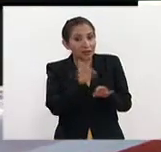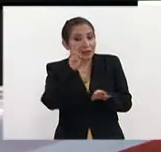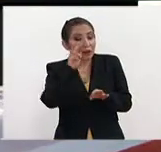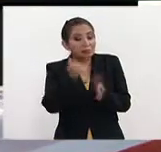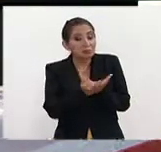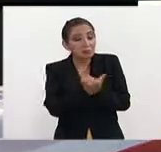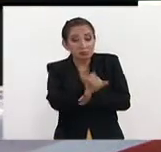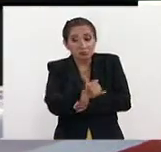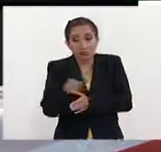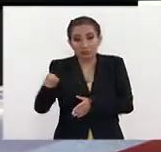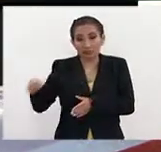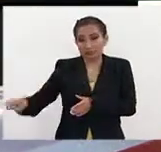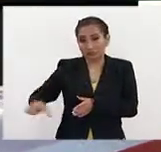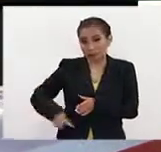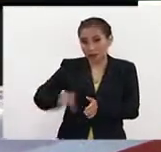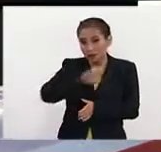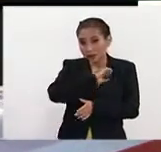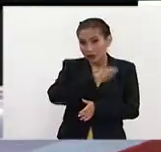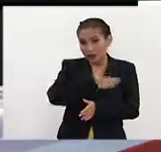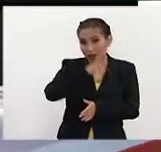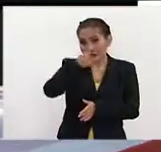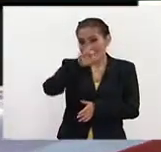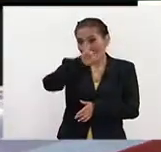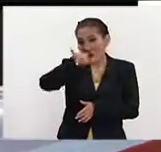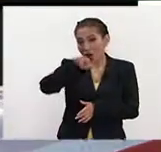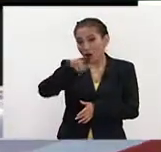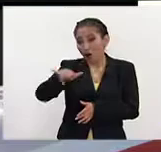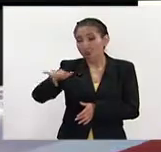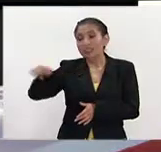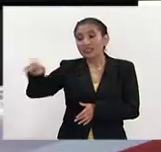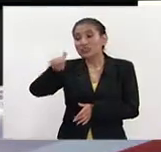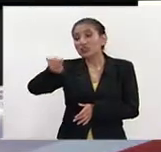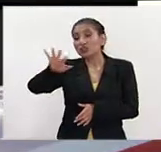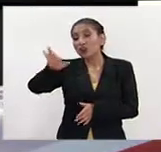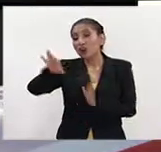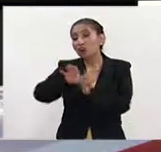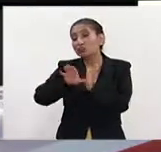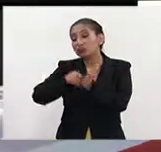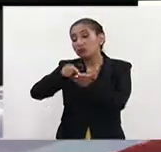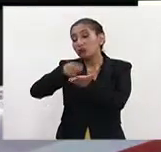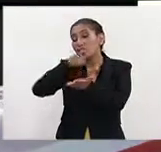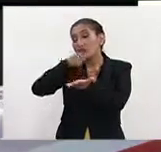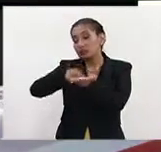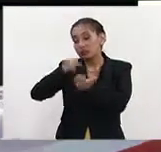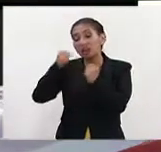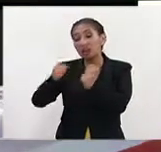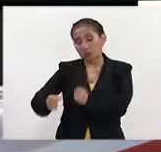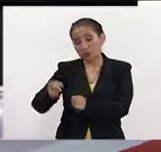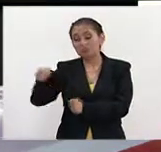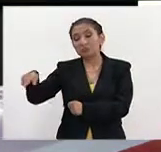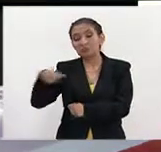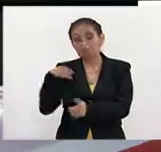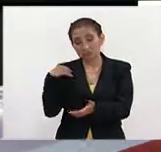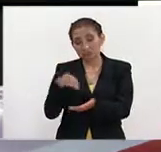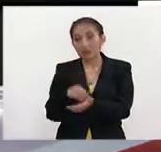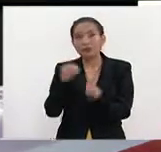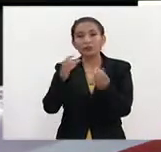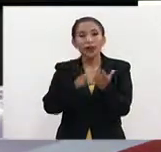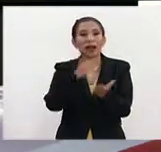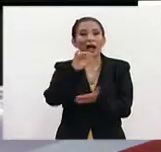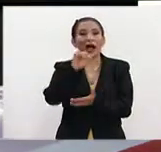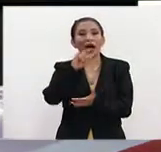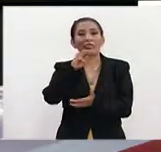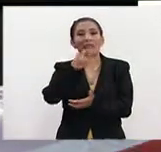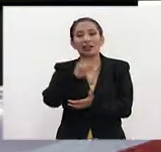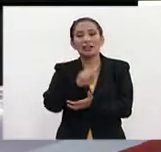decide finalmente el gobierno de Mariano Rajoy, sobre todo en la aplicación del 155, que todo apunta que hacia ello va. Muchísimas gracias,